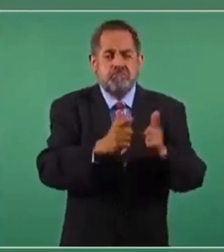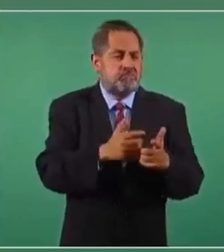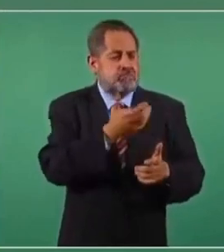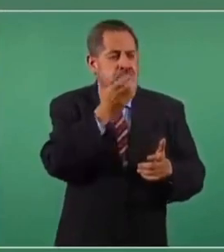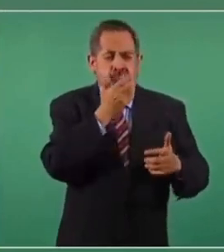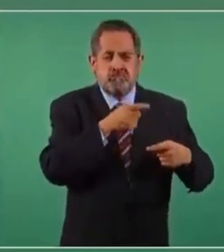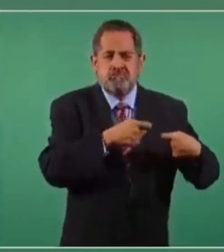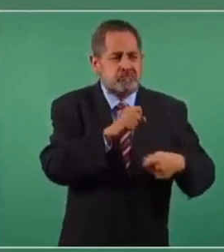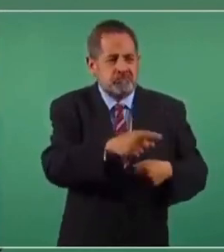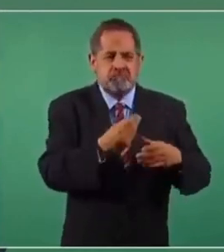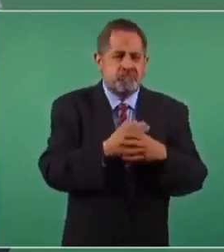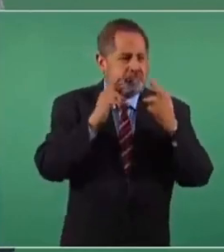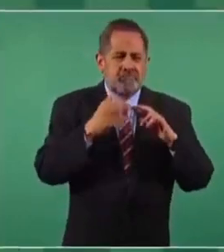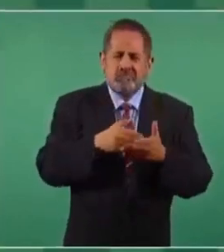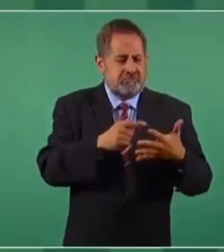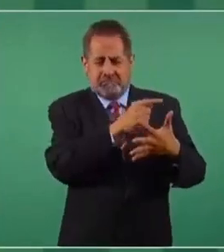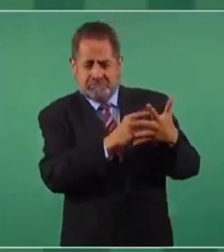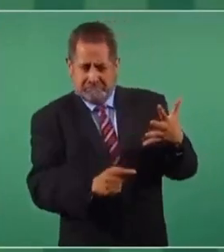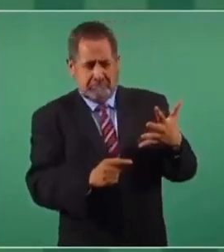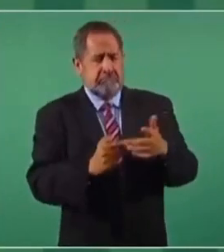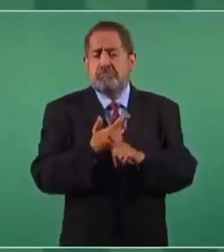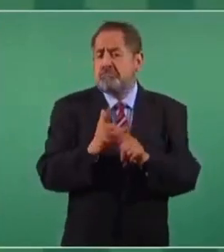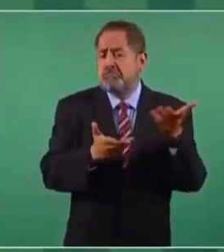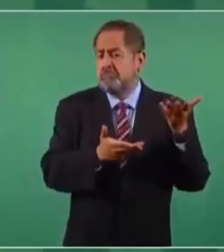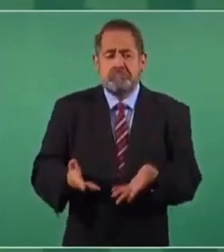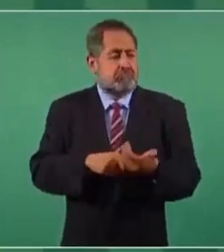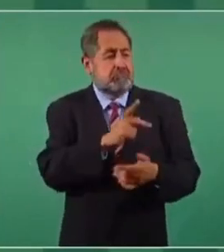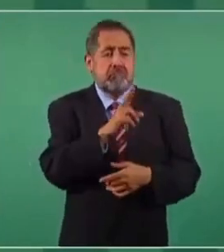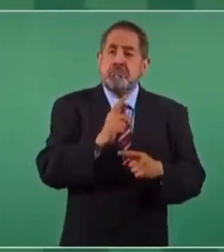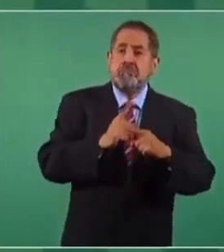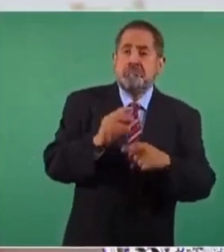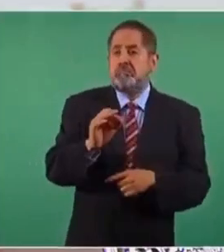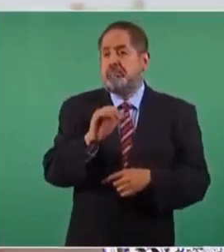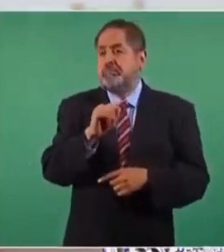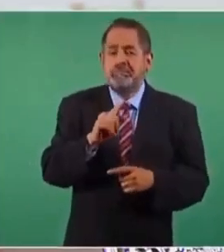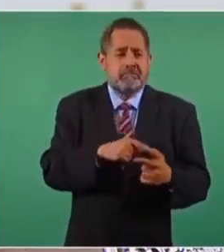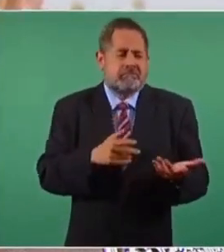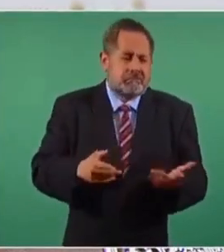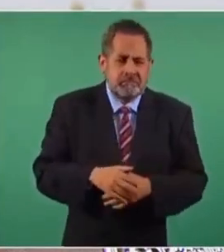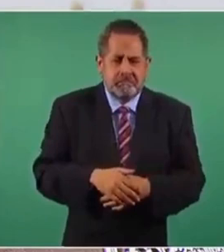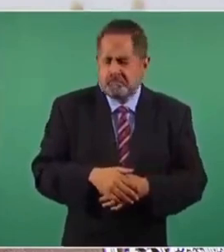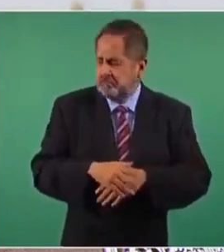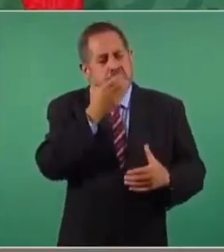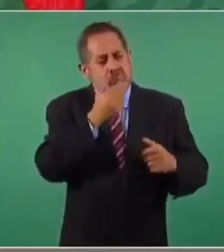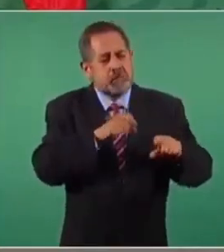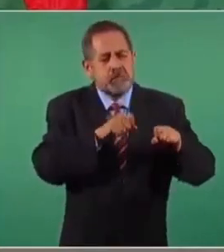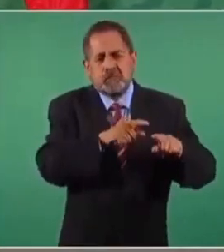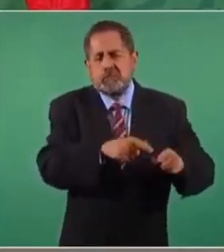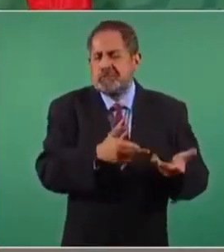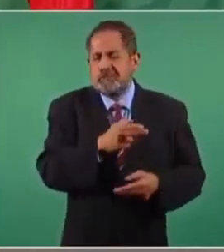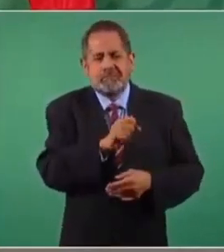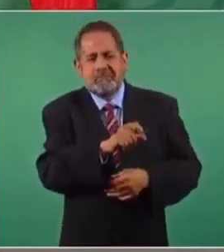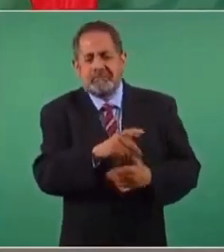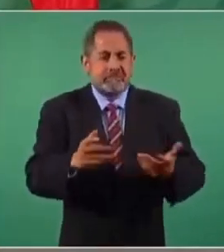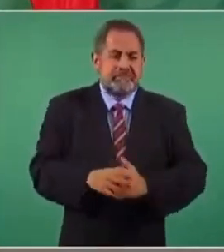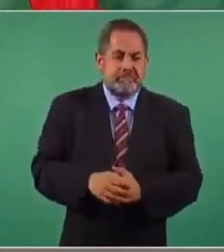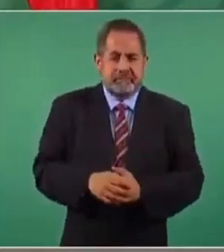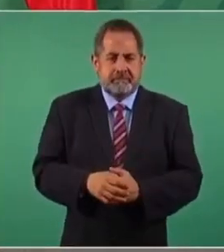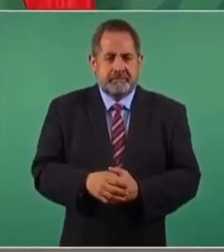autoritarismo, clasistas, racistas, profascistas. No hay problema. No